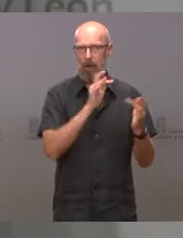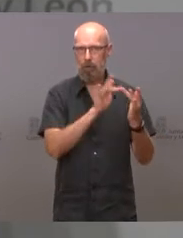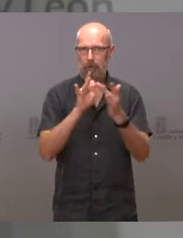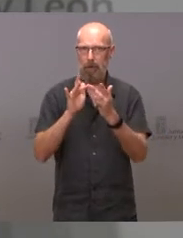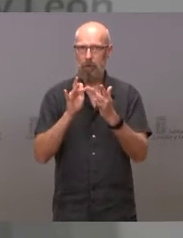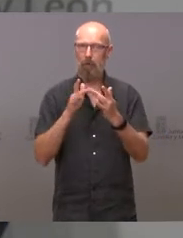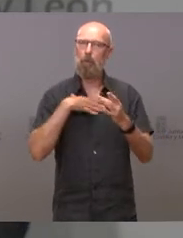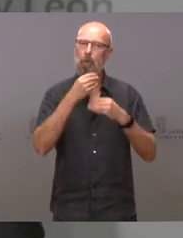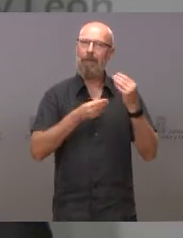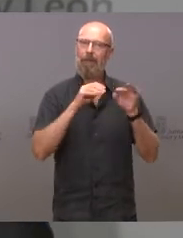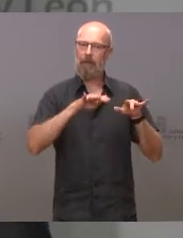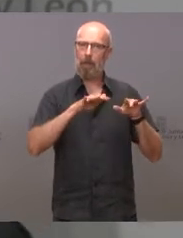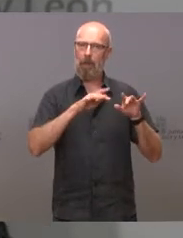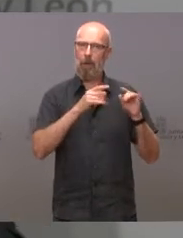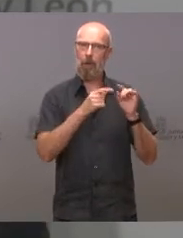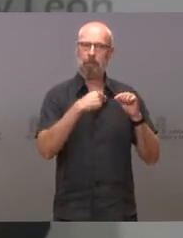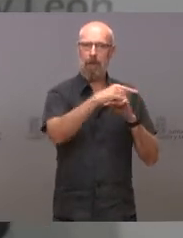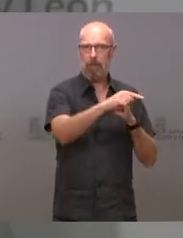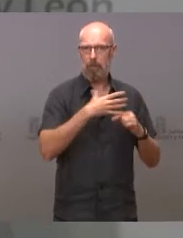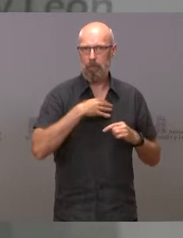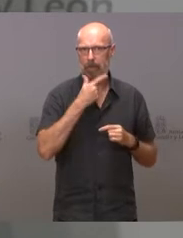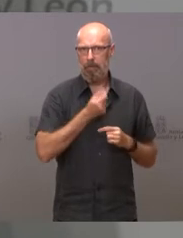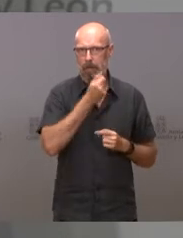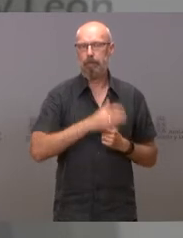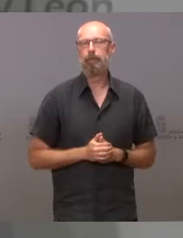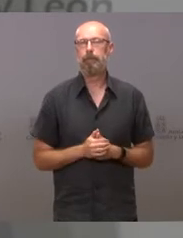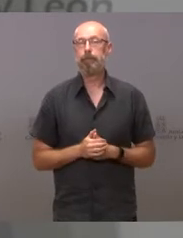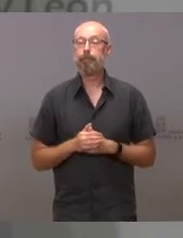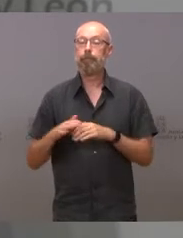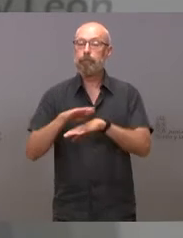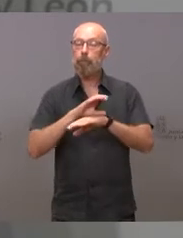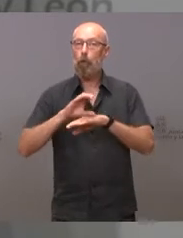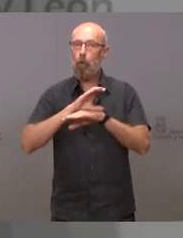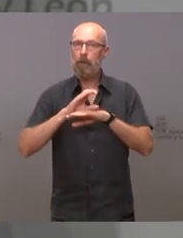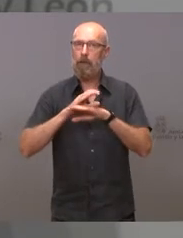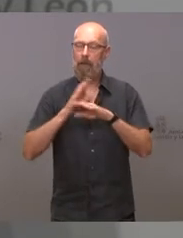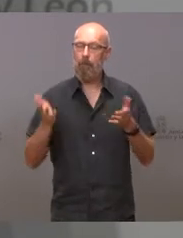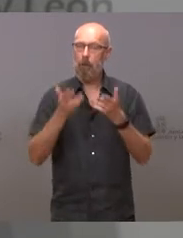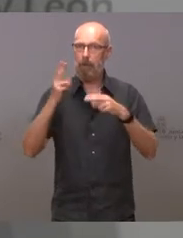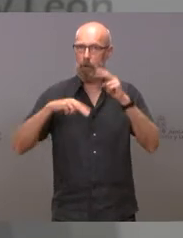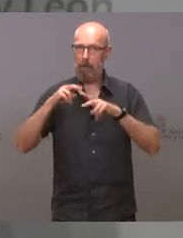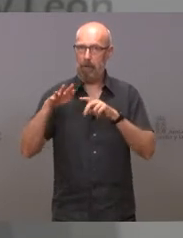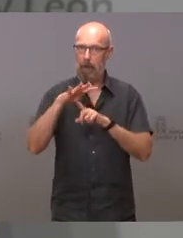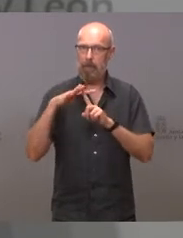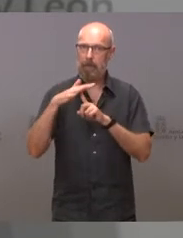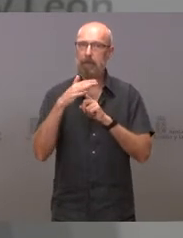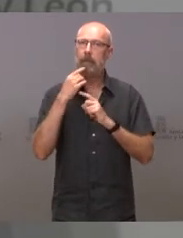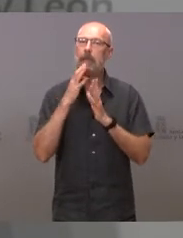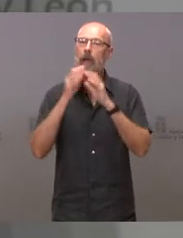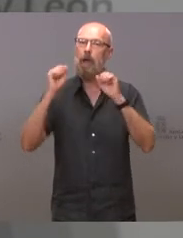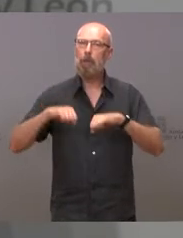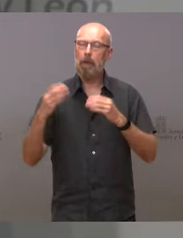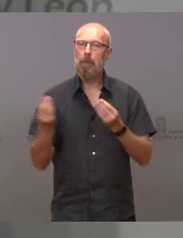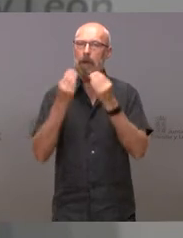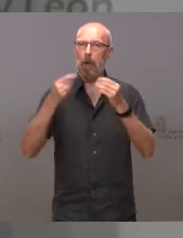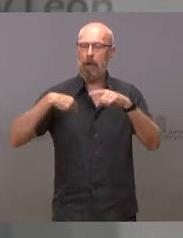modo telemático. La Consejería de Fomento y Medio Ambiente aprueba el acondicionamiento de la mejora de un tramo